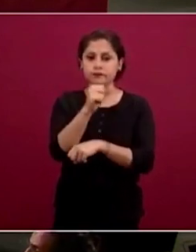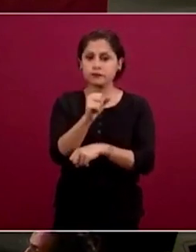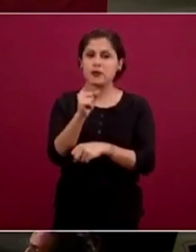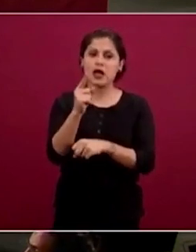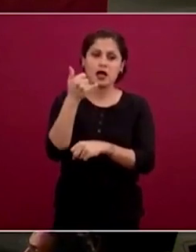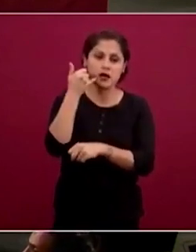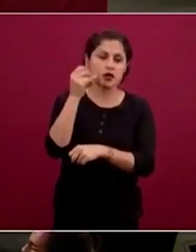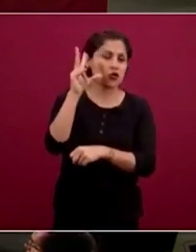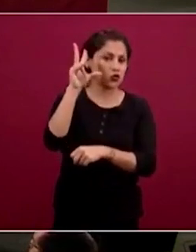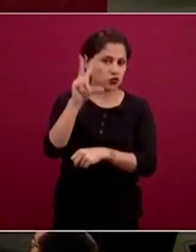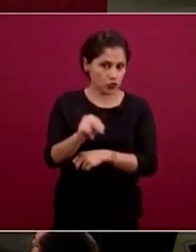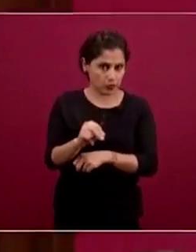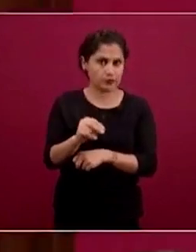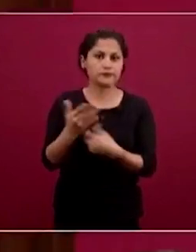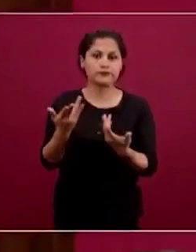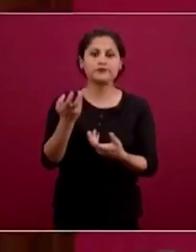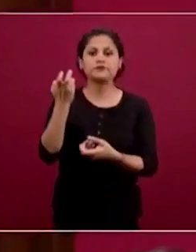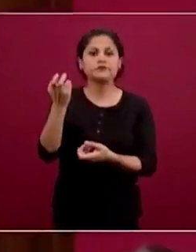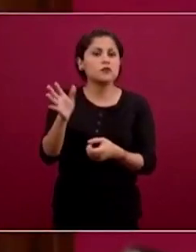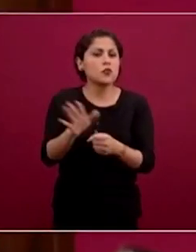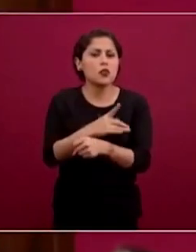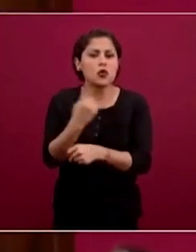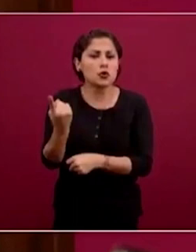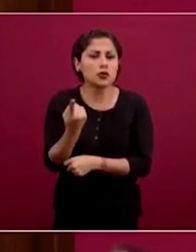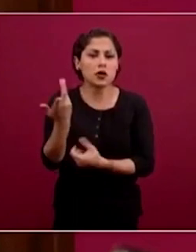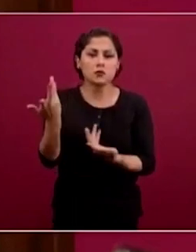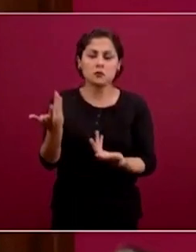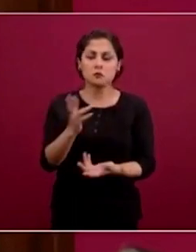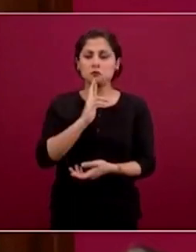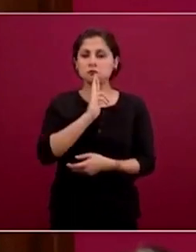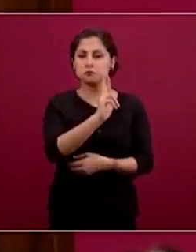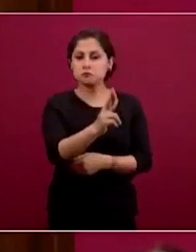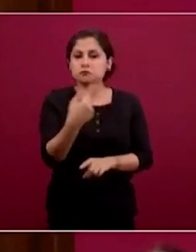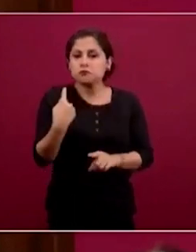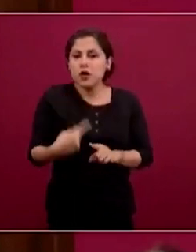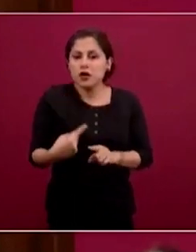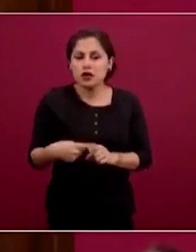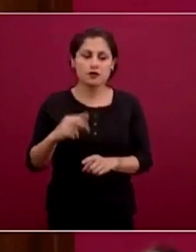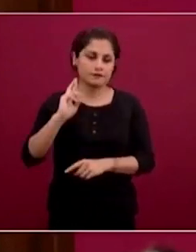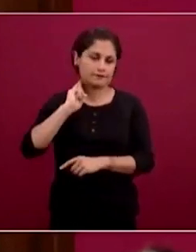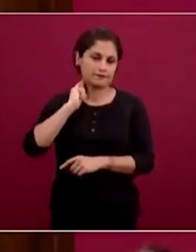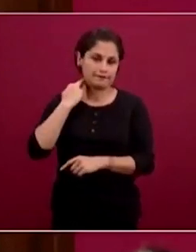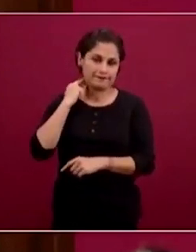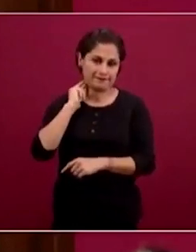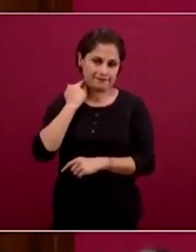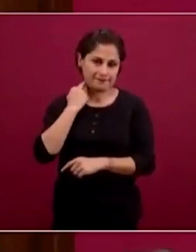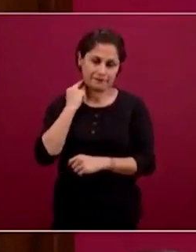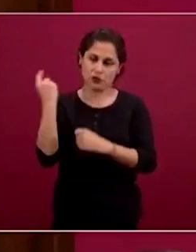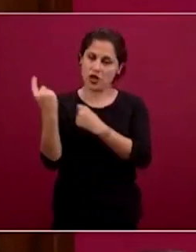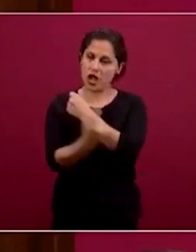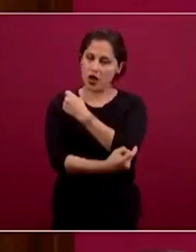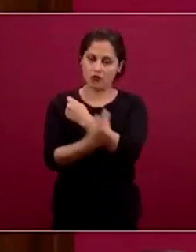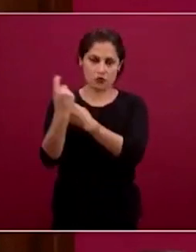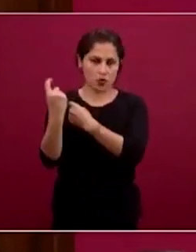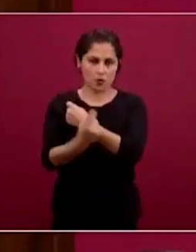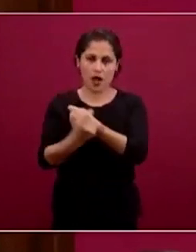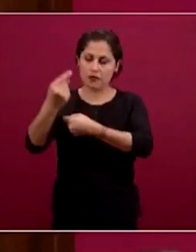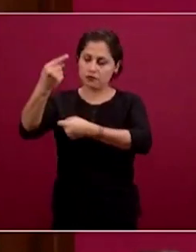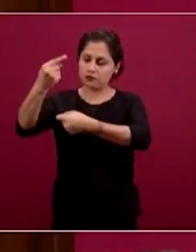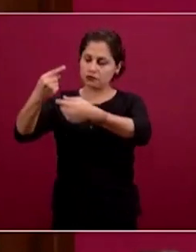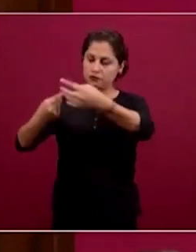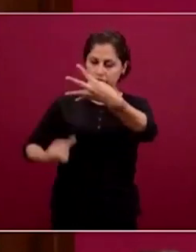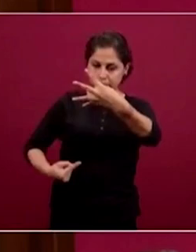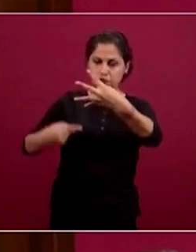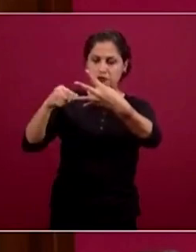dado que es un robot que contesta las dudas que se tienen de acuerdo a un menú específico, es una